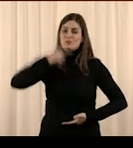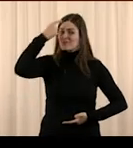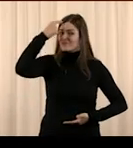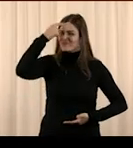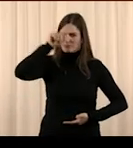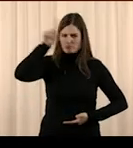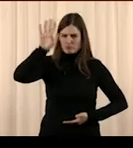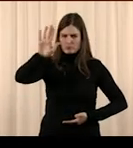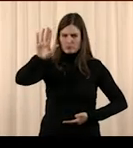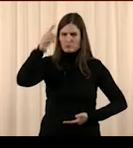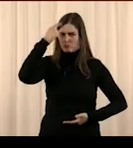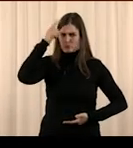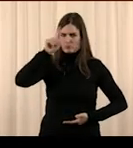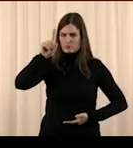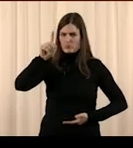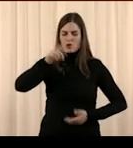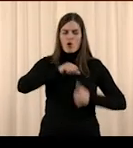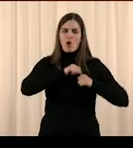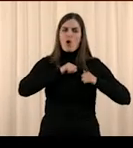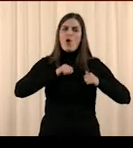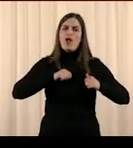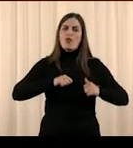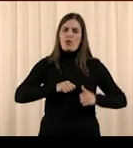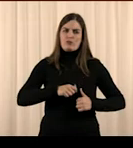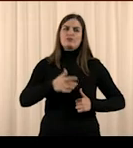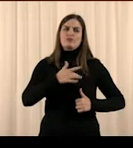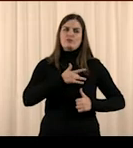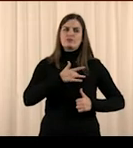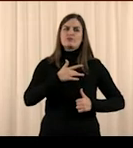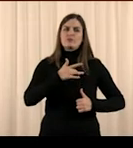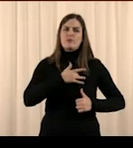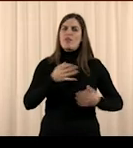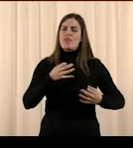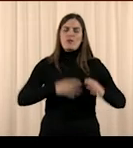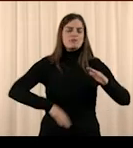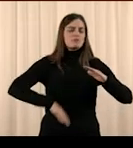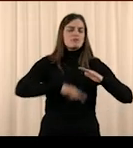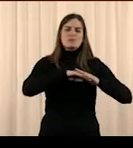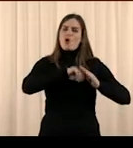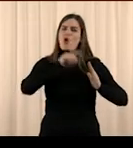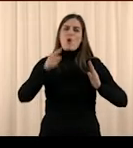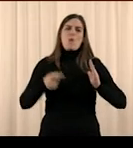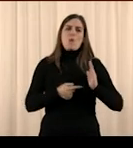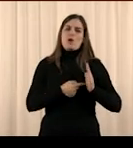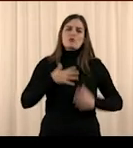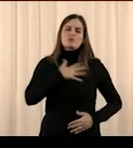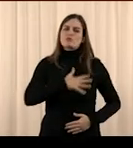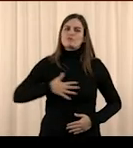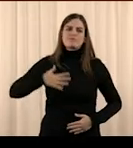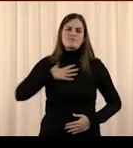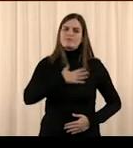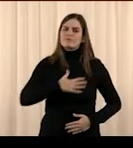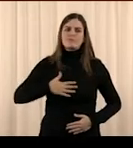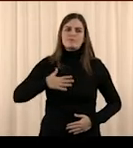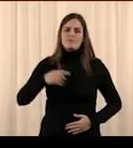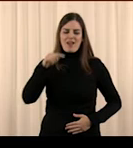sino en el corazón, en el corazón, es donde